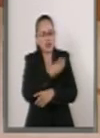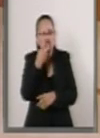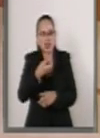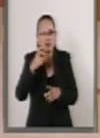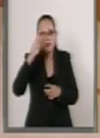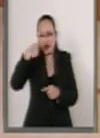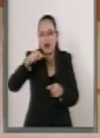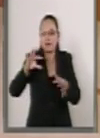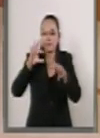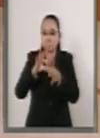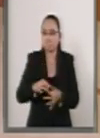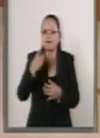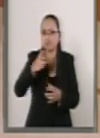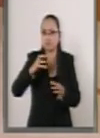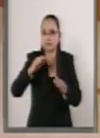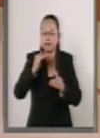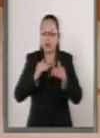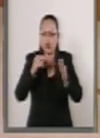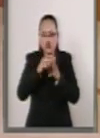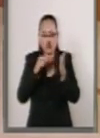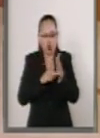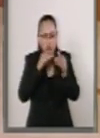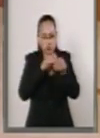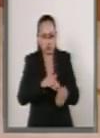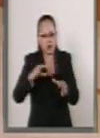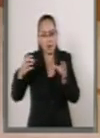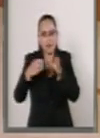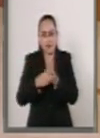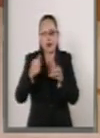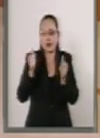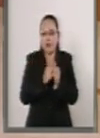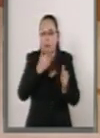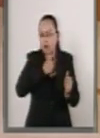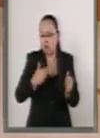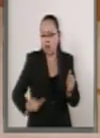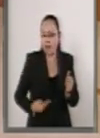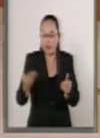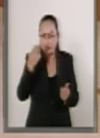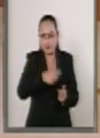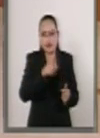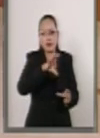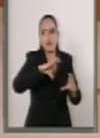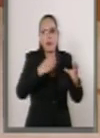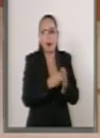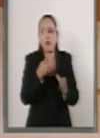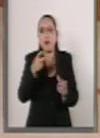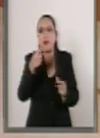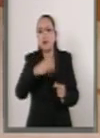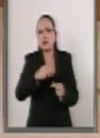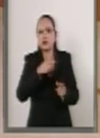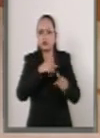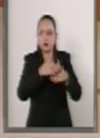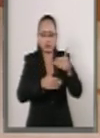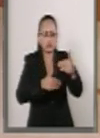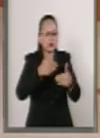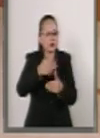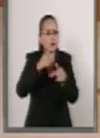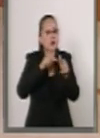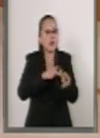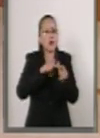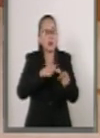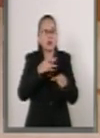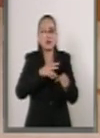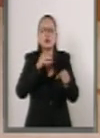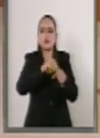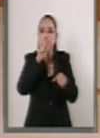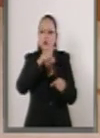garantizar la rectoría normativa del poder ejecutivo federal reforzar la operación continua de los programas incluyendo